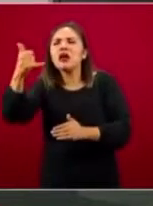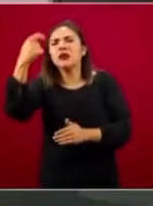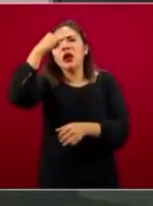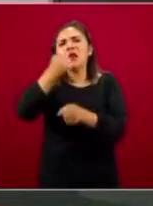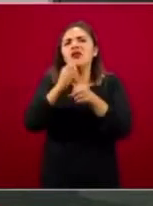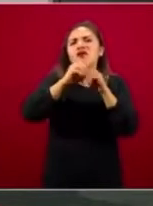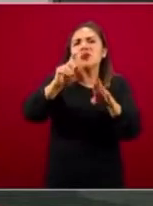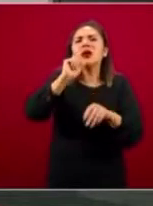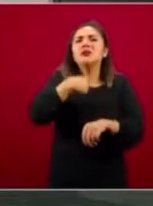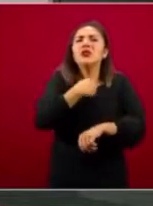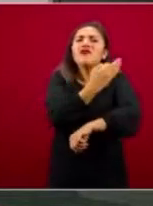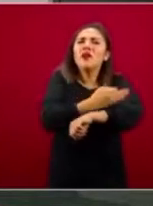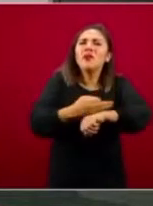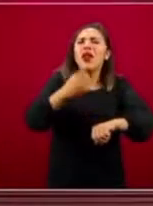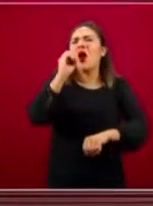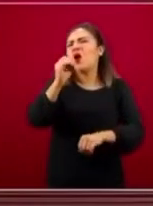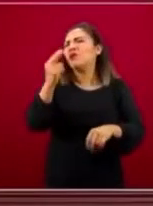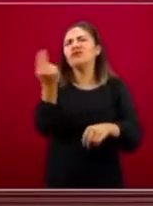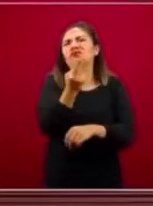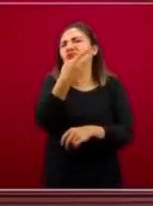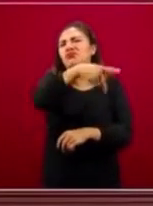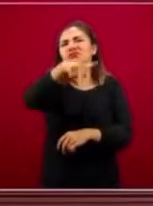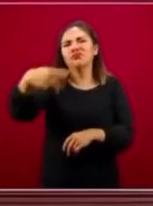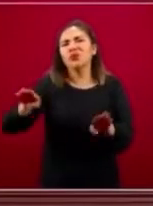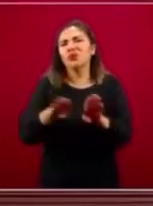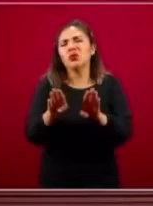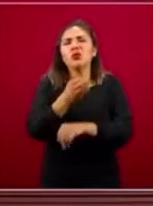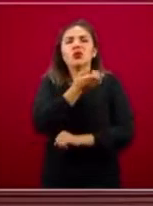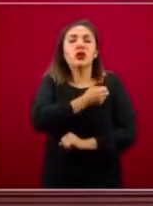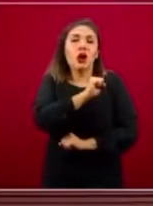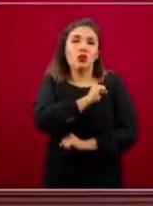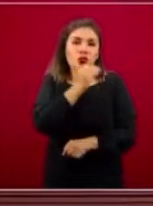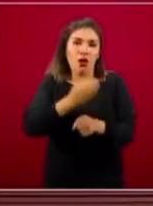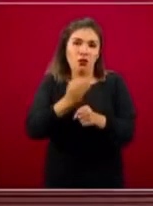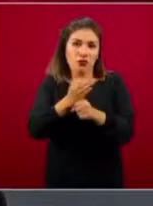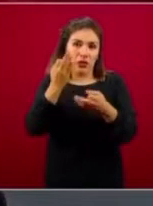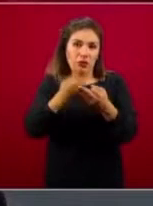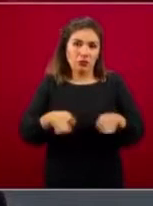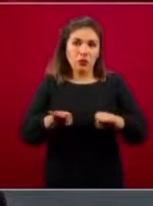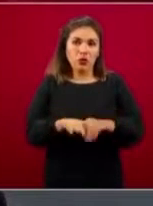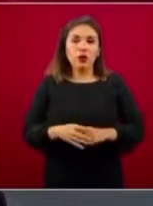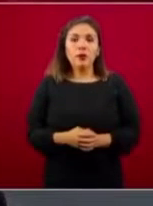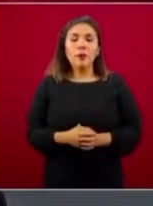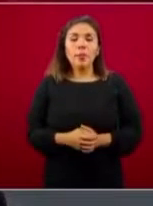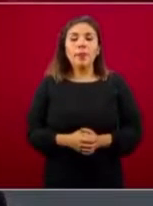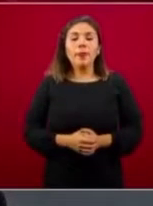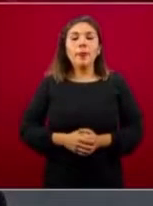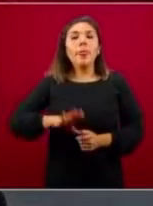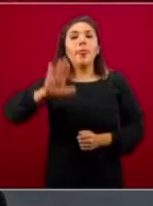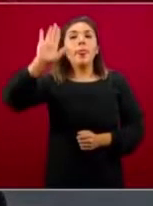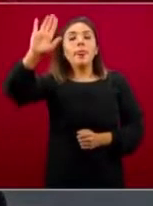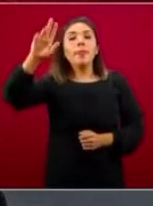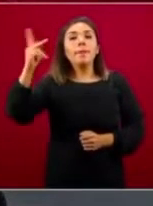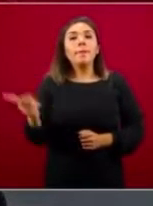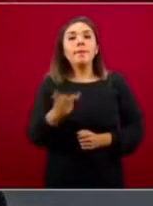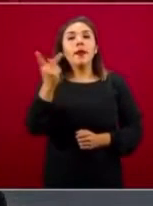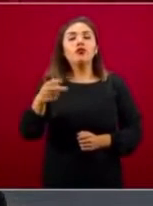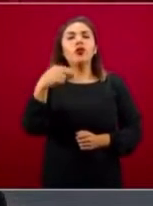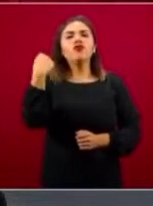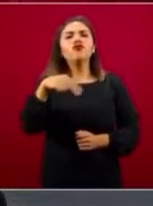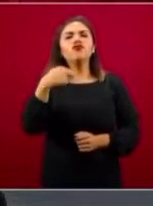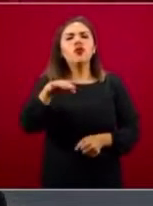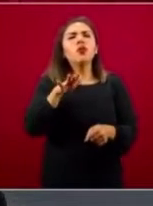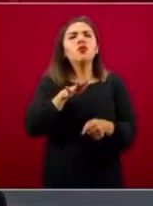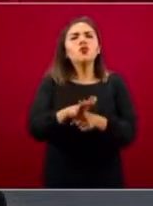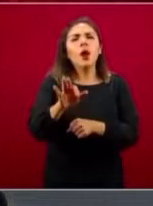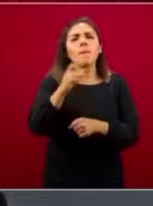información, que es, digamos, muy importante desde el punto de vista de salud. ¿Cuál es el nombre de esta ruta para que